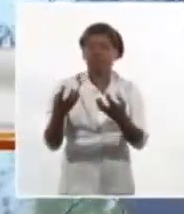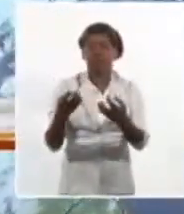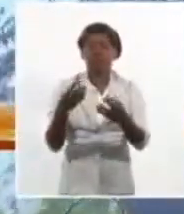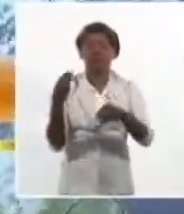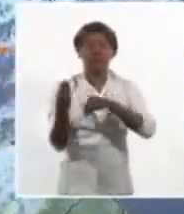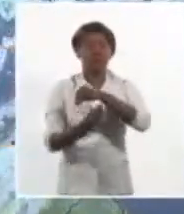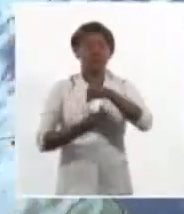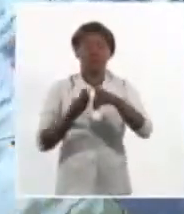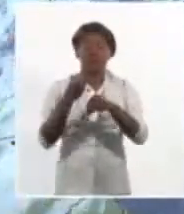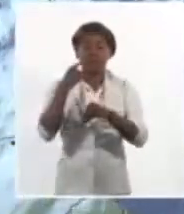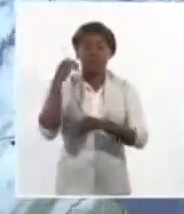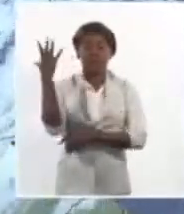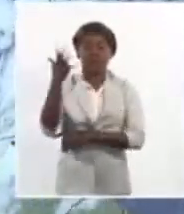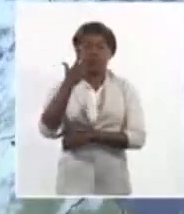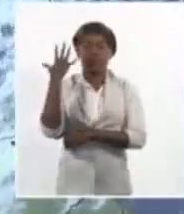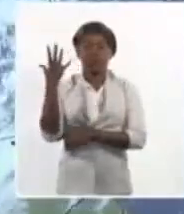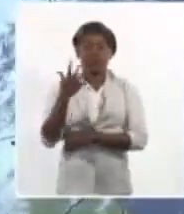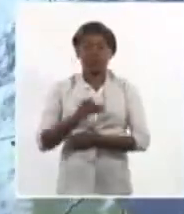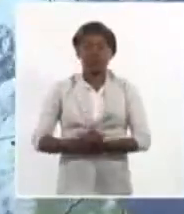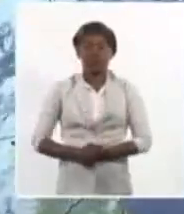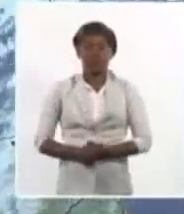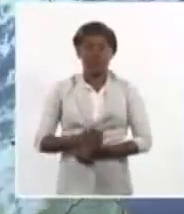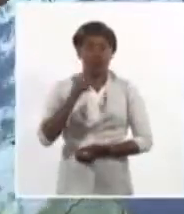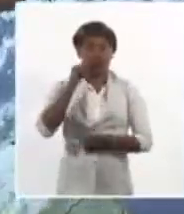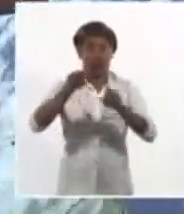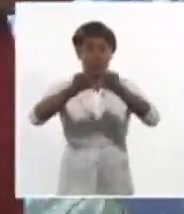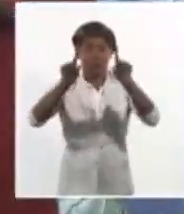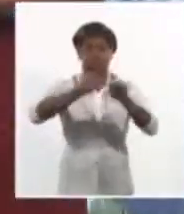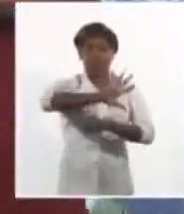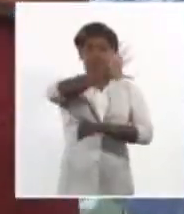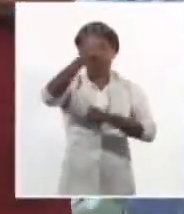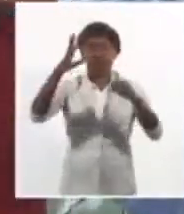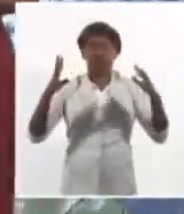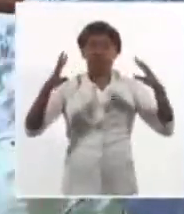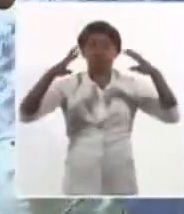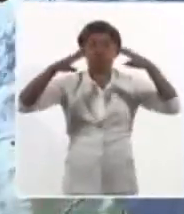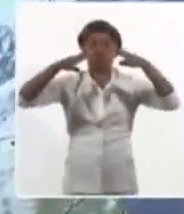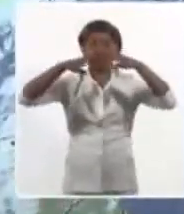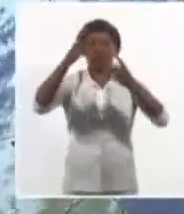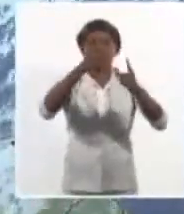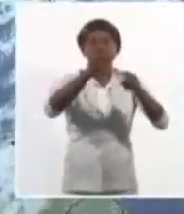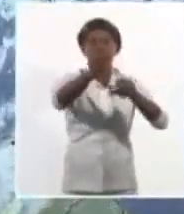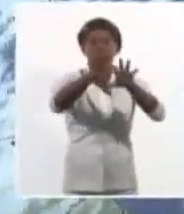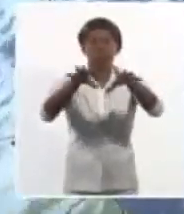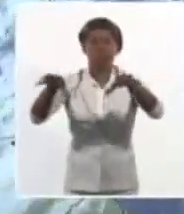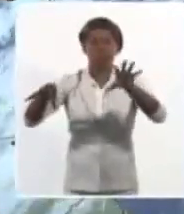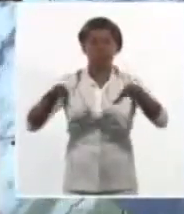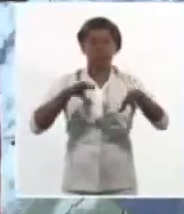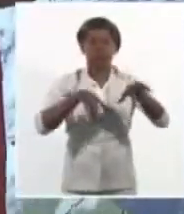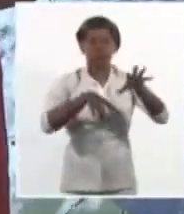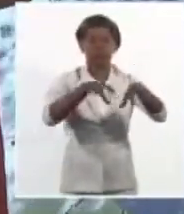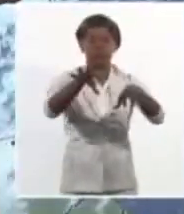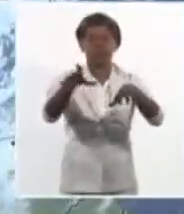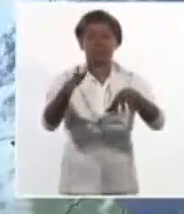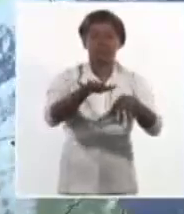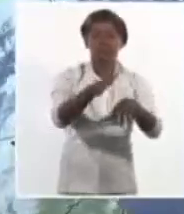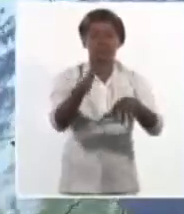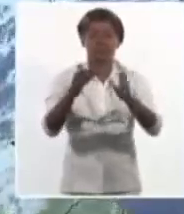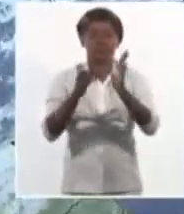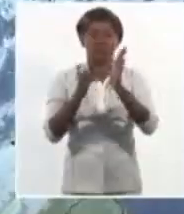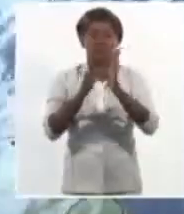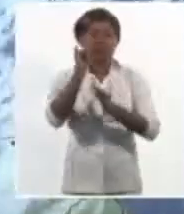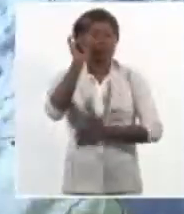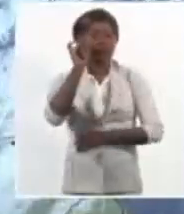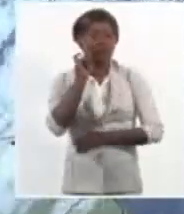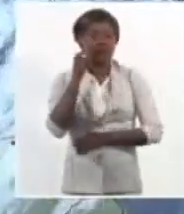favorables, principalmente en el aire superior, han estado incentivando la nubosidad con algunos chubascos y lluvias que durante la tarde de este sábado